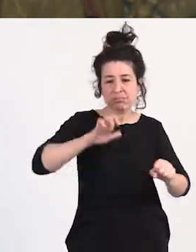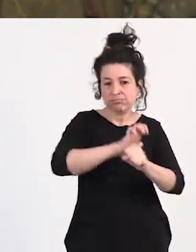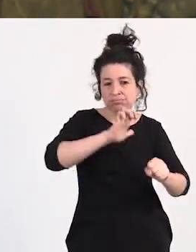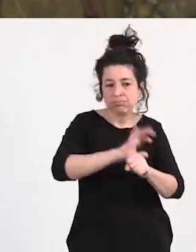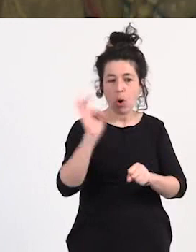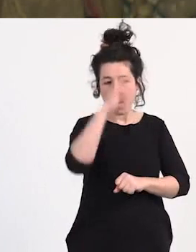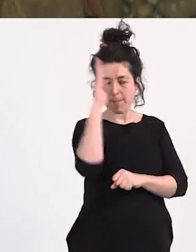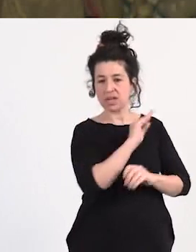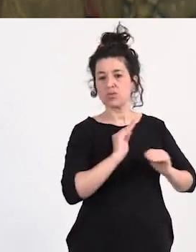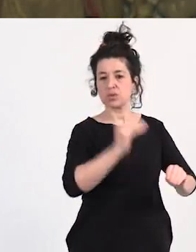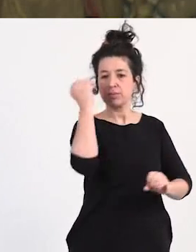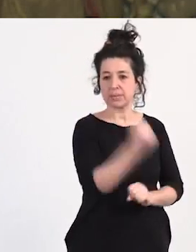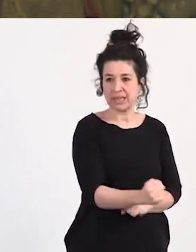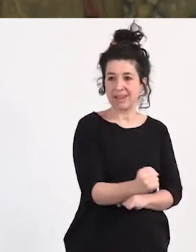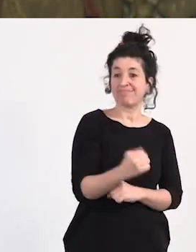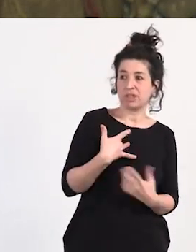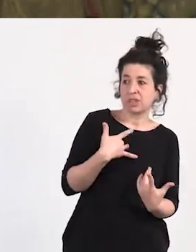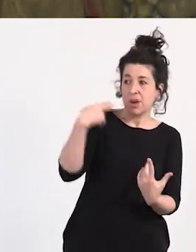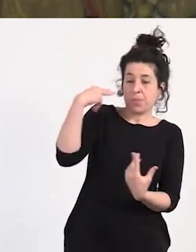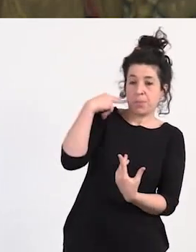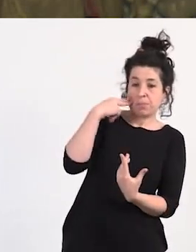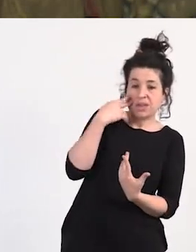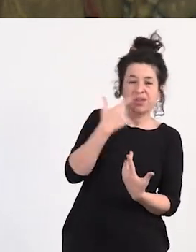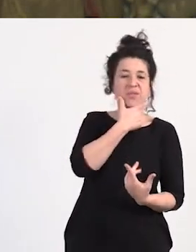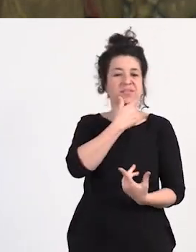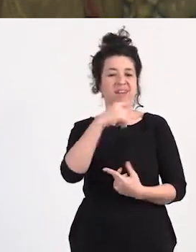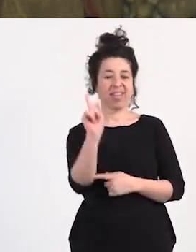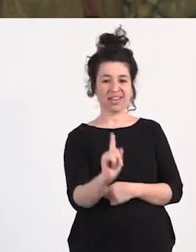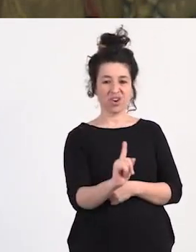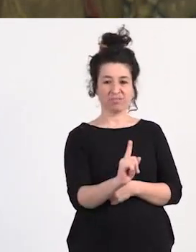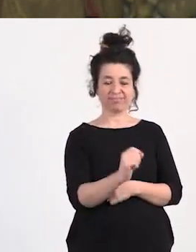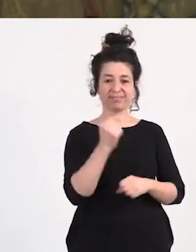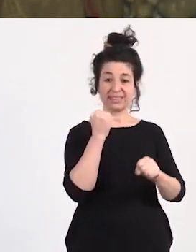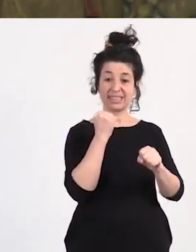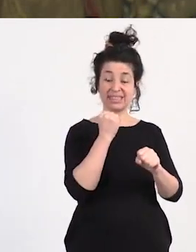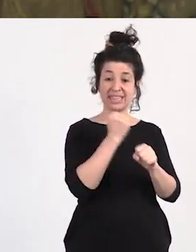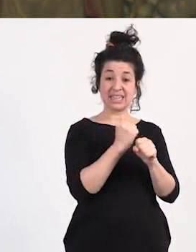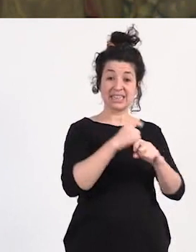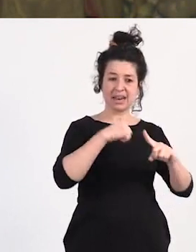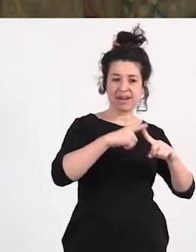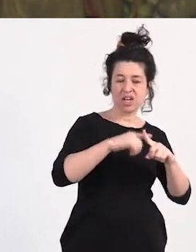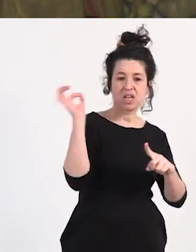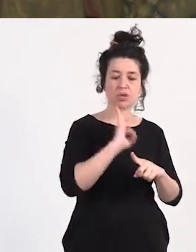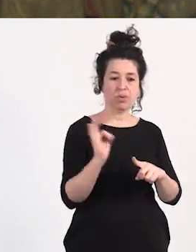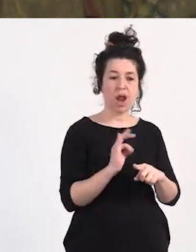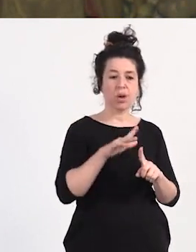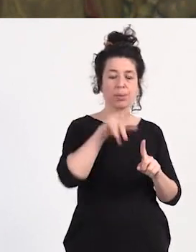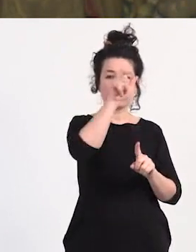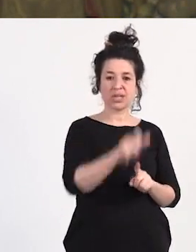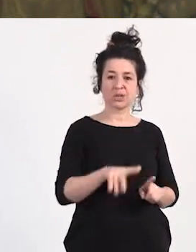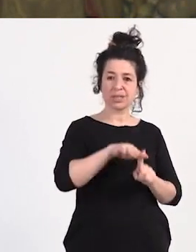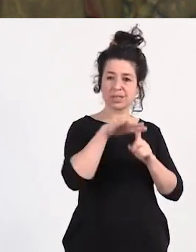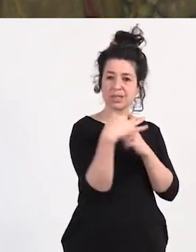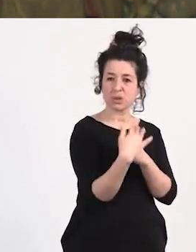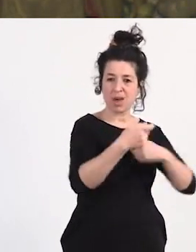entonces no es tan simple que una trabajadora sexual o una persona en situación de trata denuncie a su